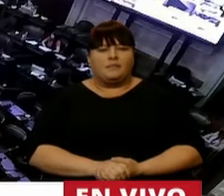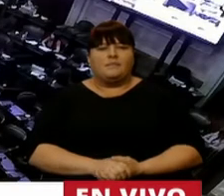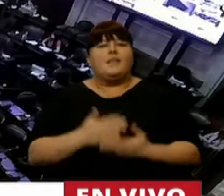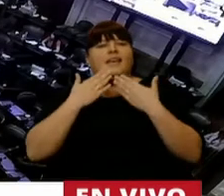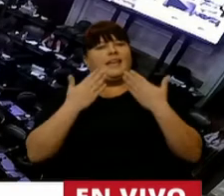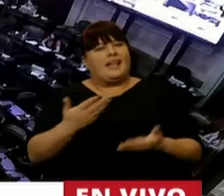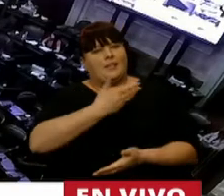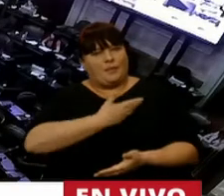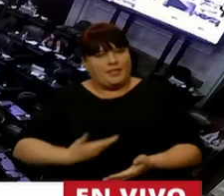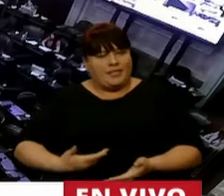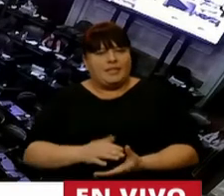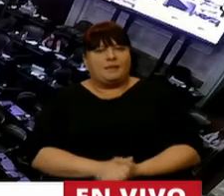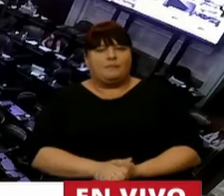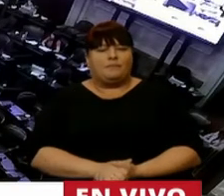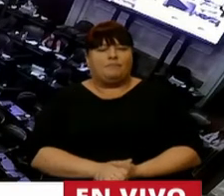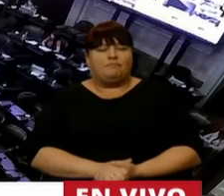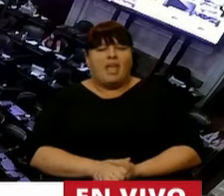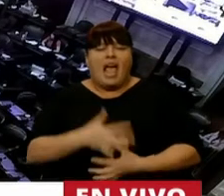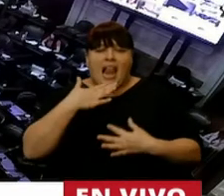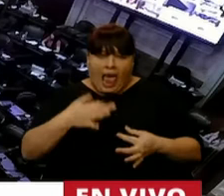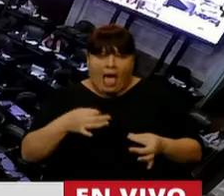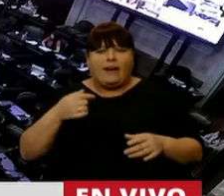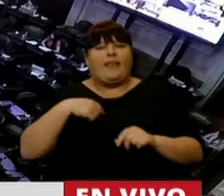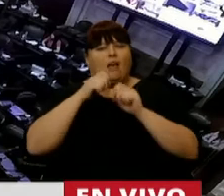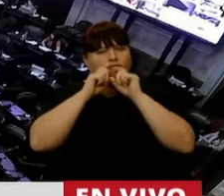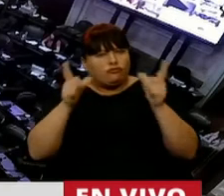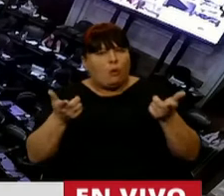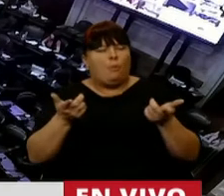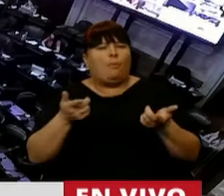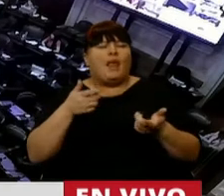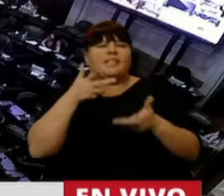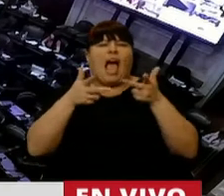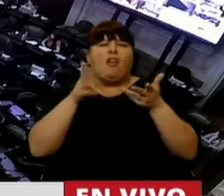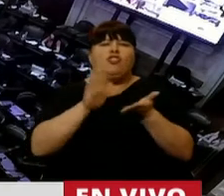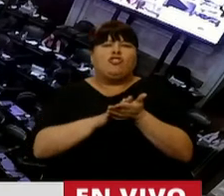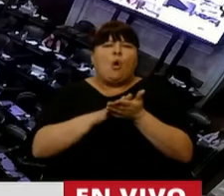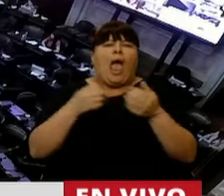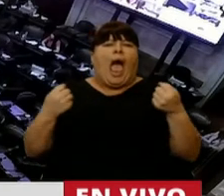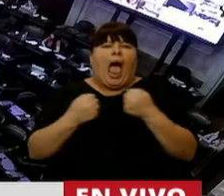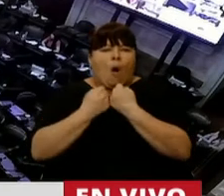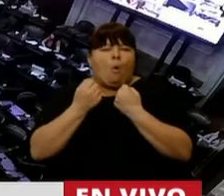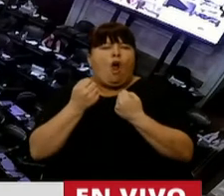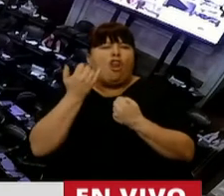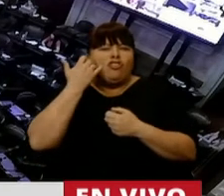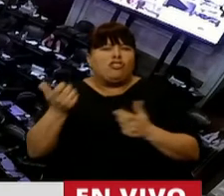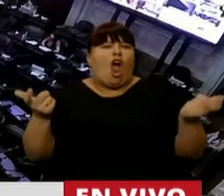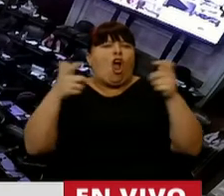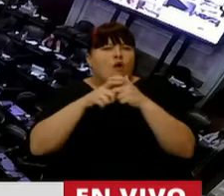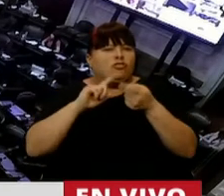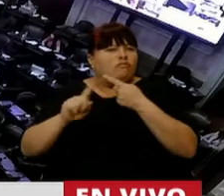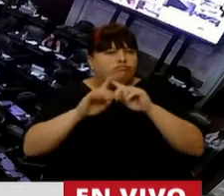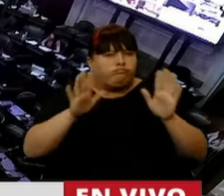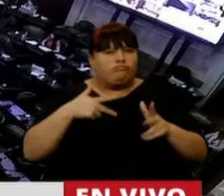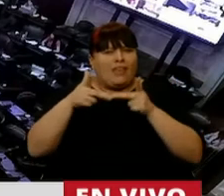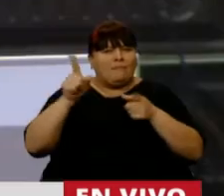Gracias, señor Presidente. La verdad que me llama mucho la atención que se hable de acuerdos que se han alcanzado en la comisión